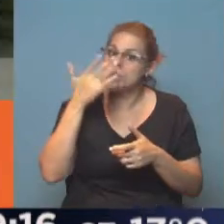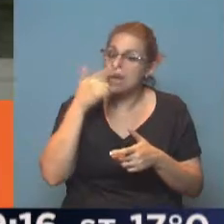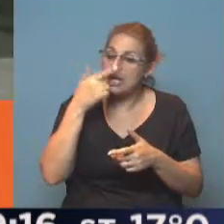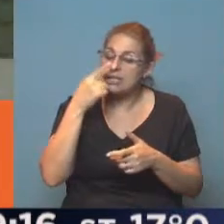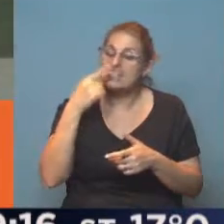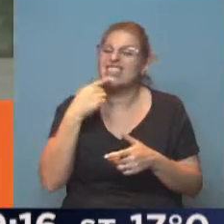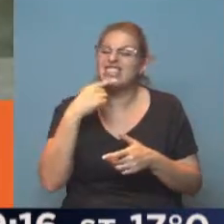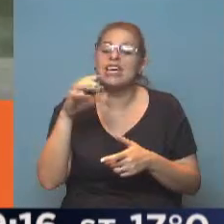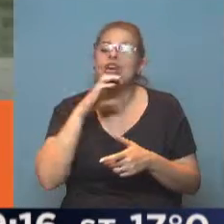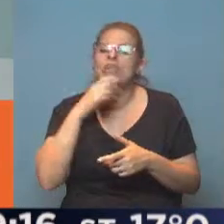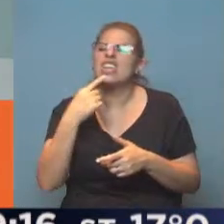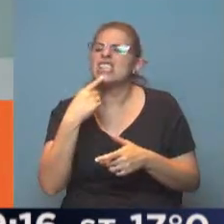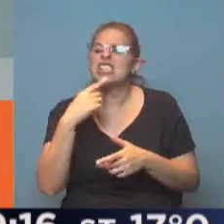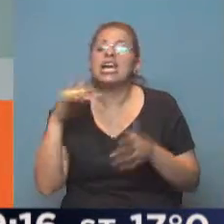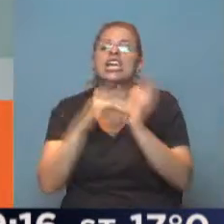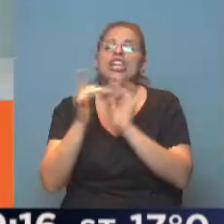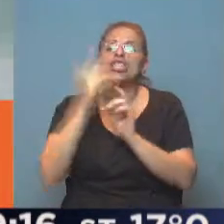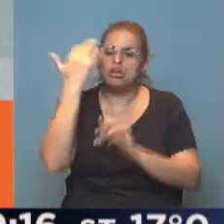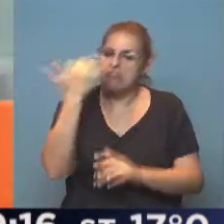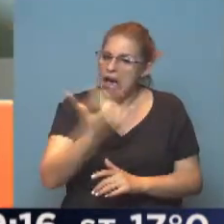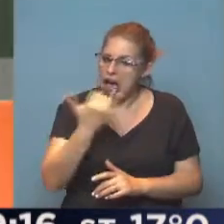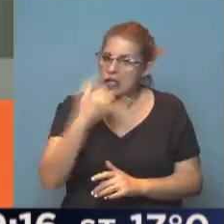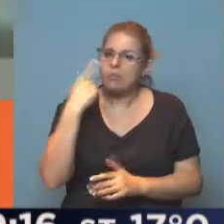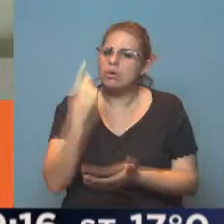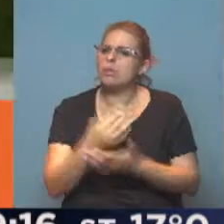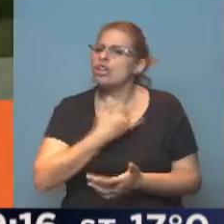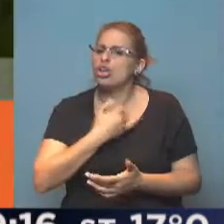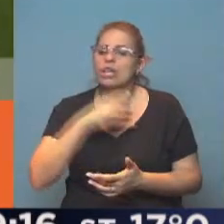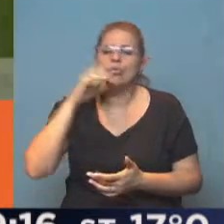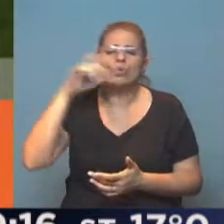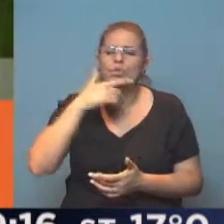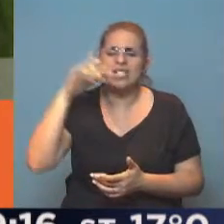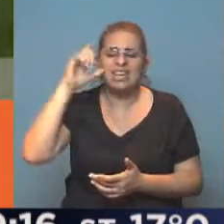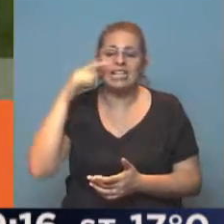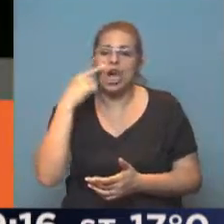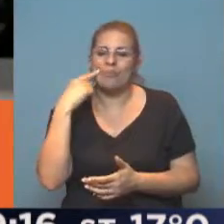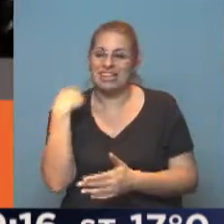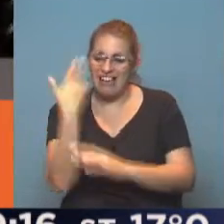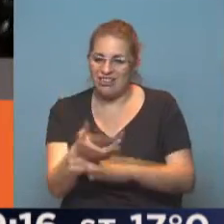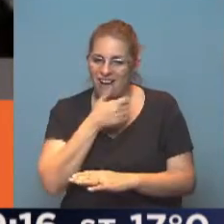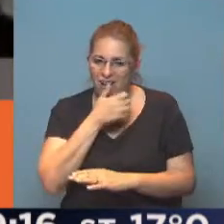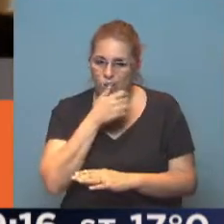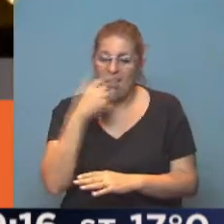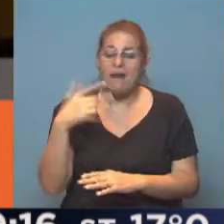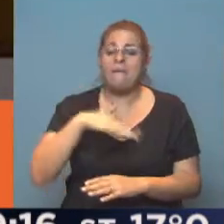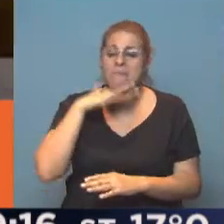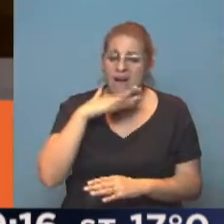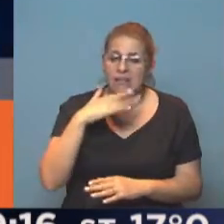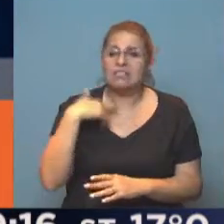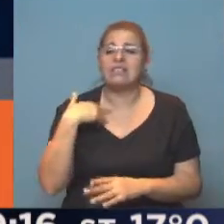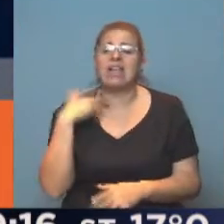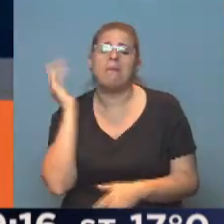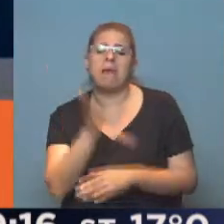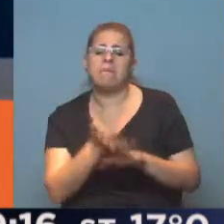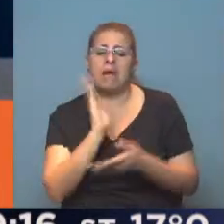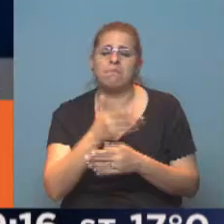comedia es que Dios existe, que vive en Bruselas, es ese que se acaba de ir al piso, al agua. Es un idiota, maltrata a su mujer y a su hija Ea, que es al final